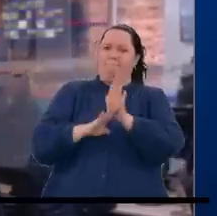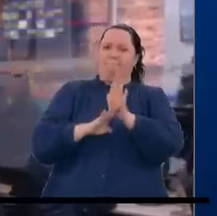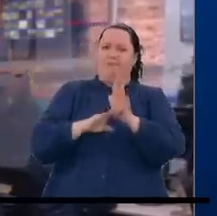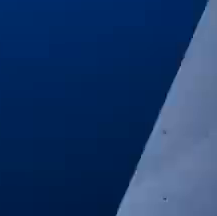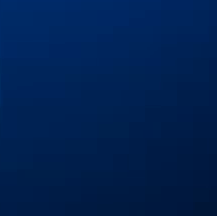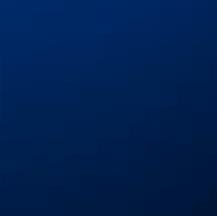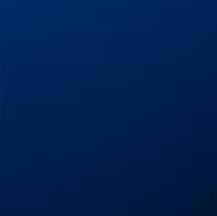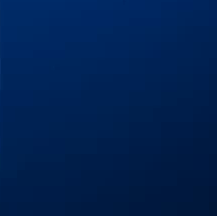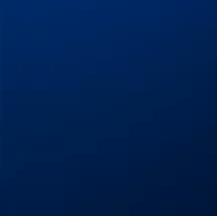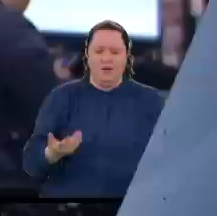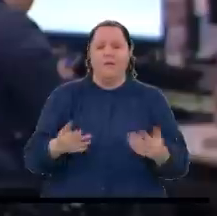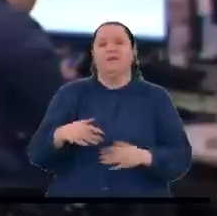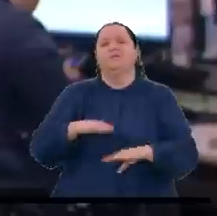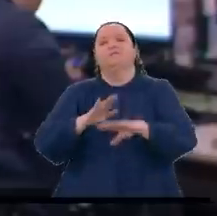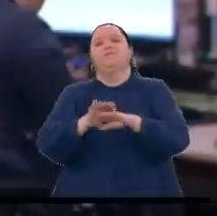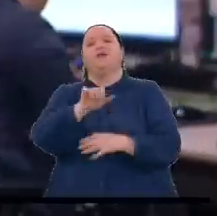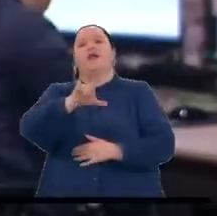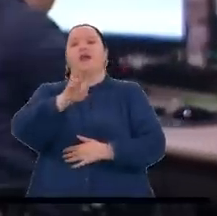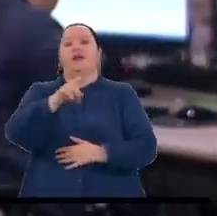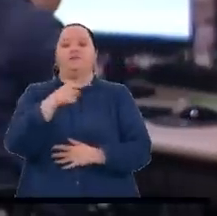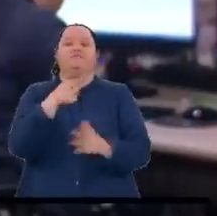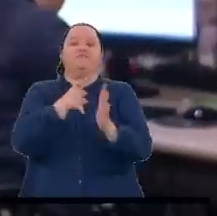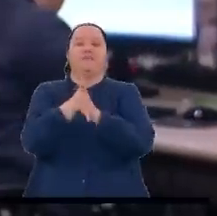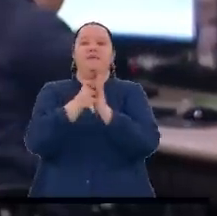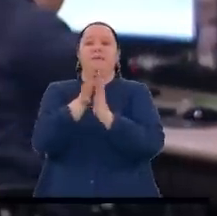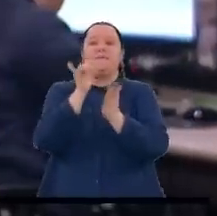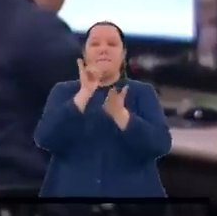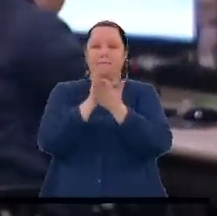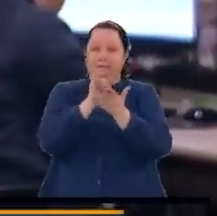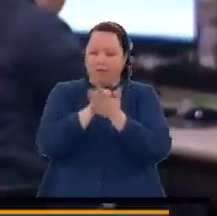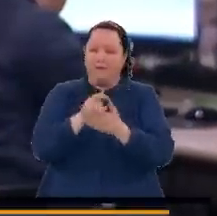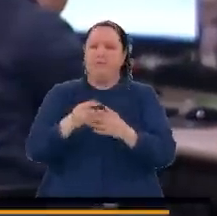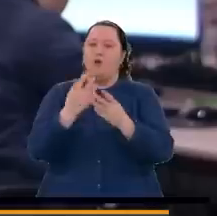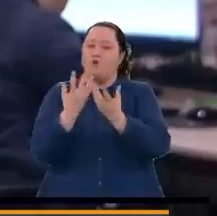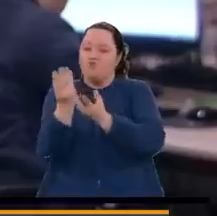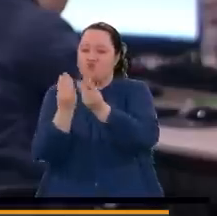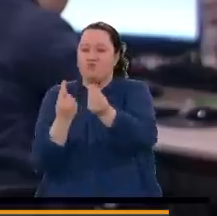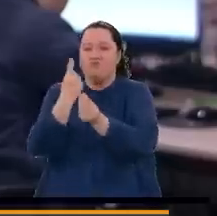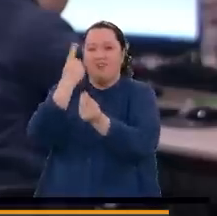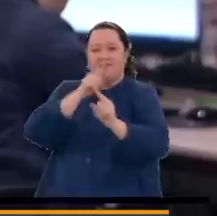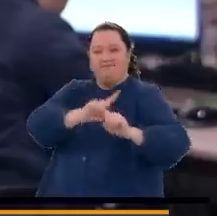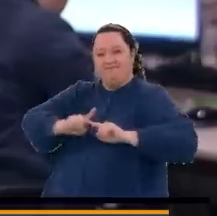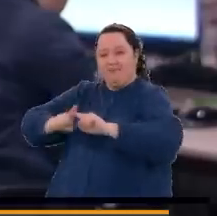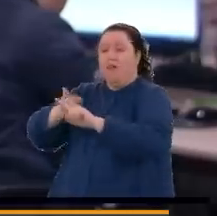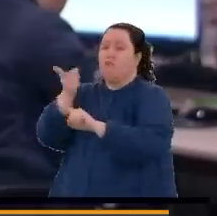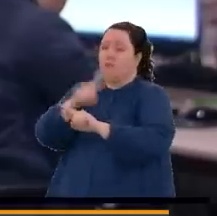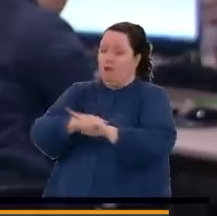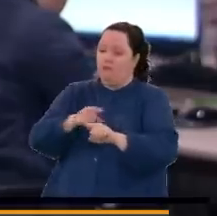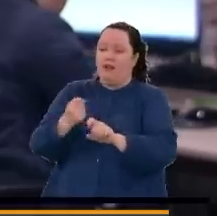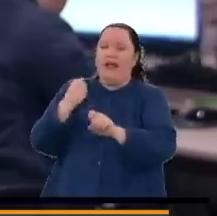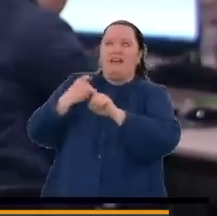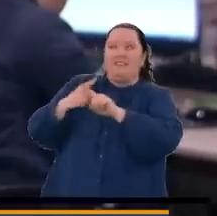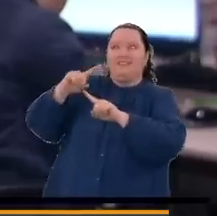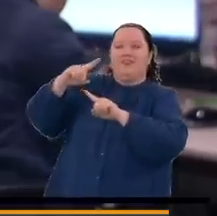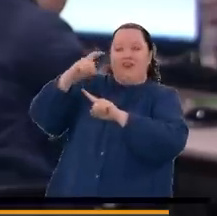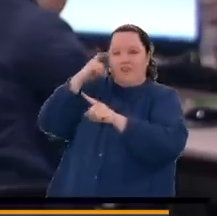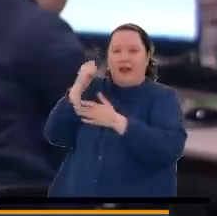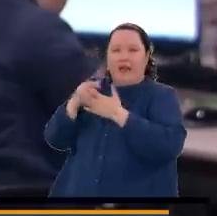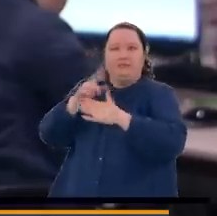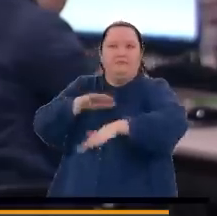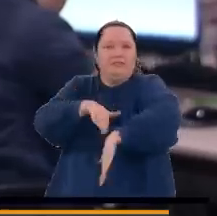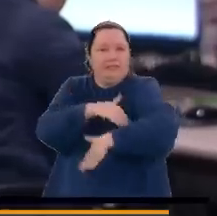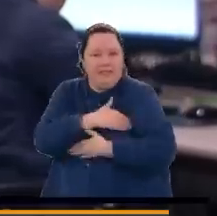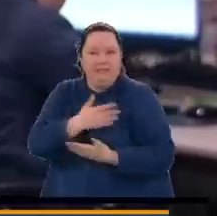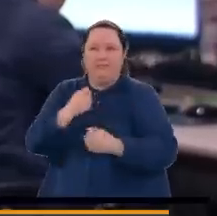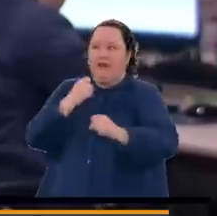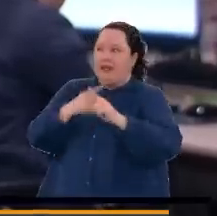Alejandra, pues le comento precisamente que diferentes sectores políticos, incluso también miembros de gobiernos anteriores, como exministros de Defensa